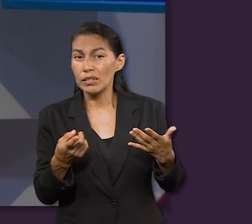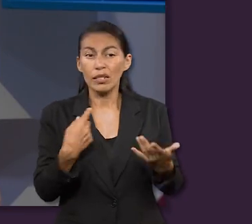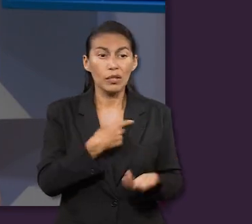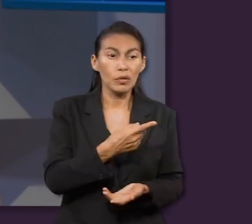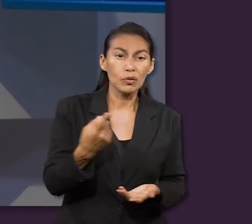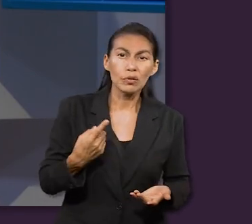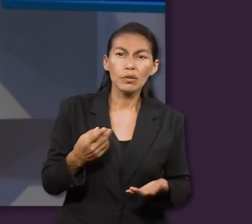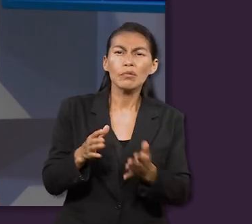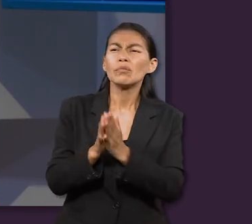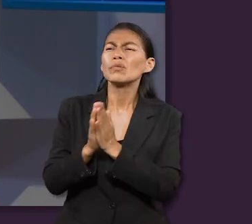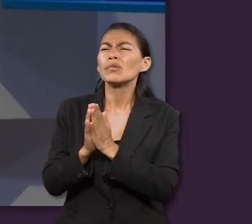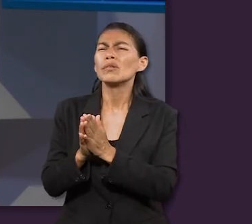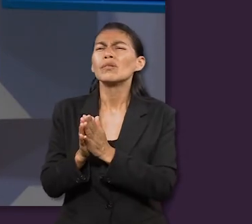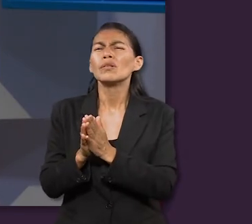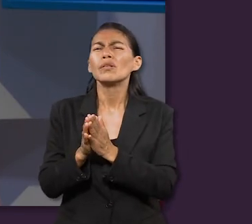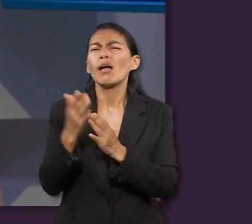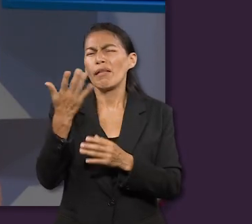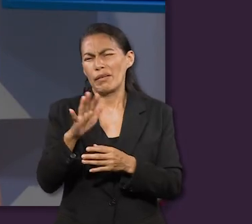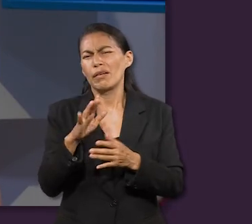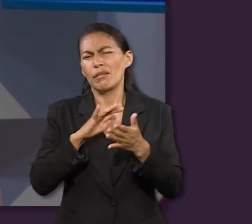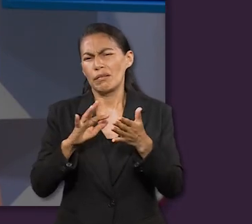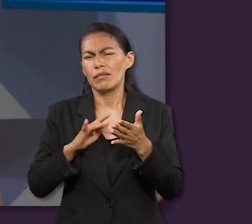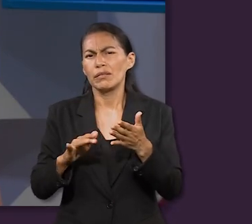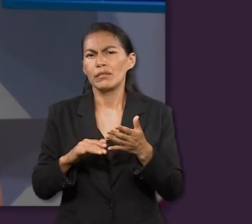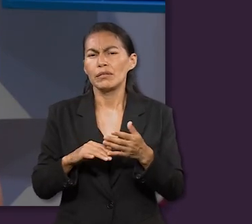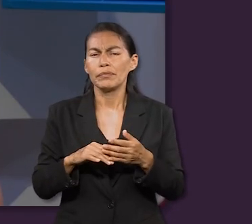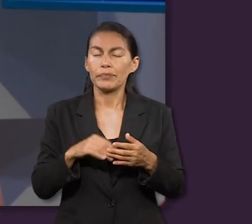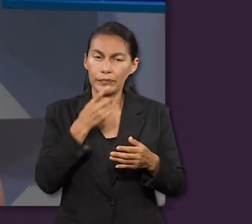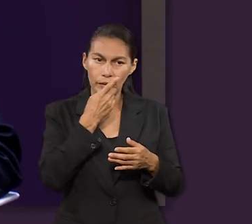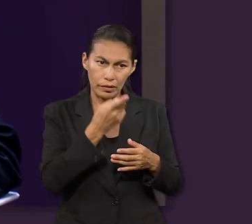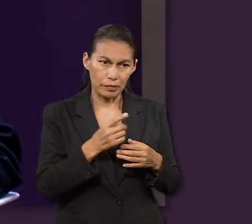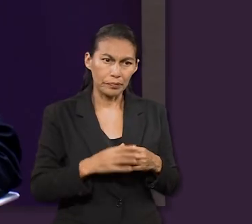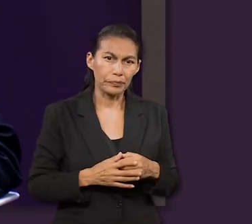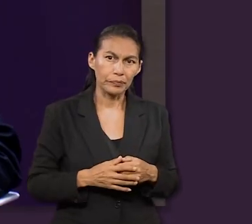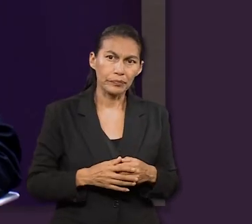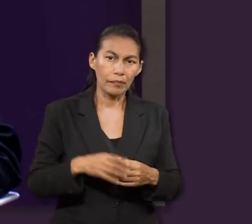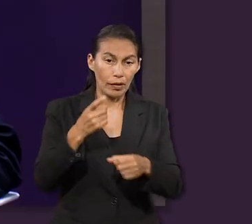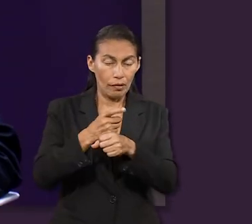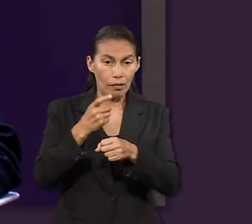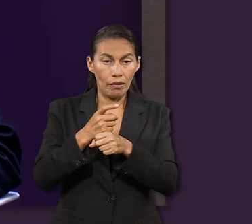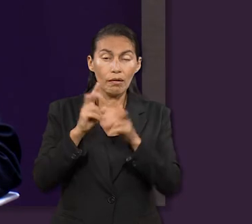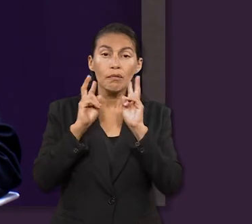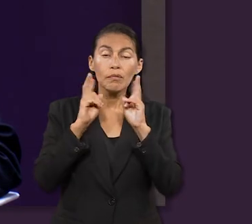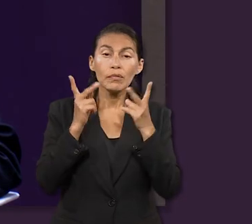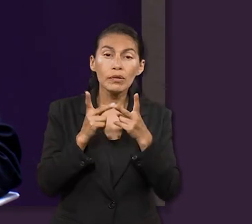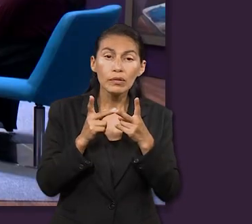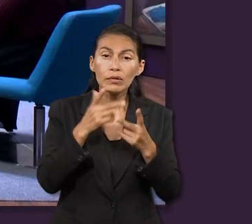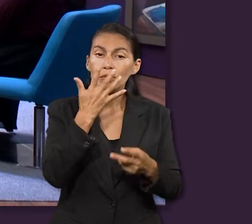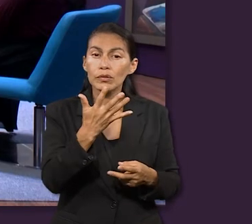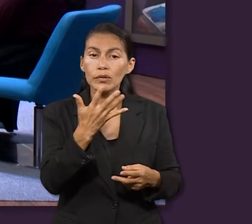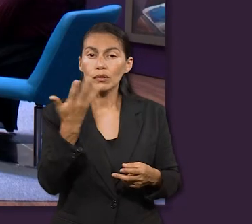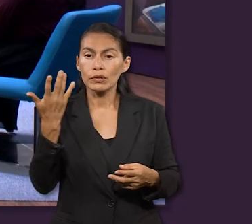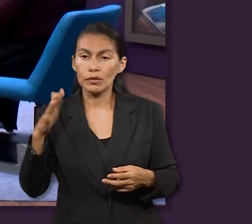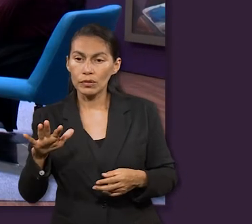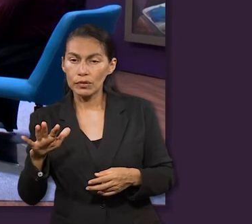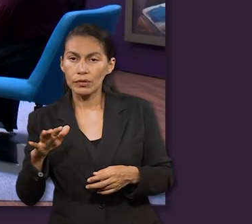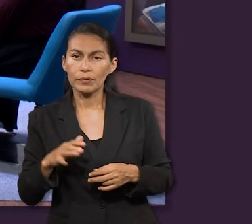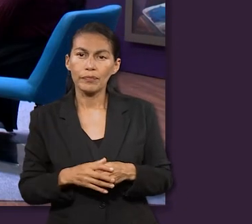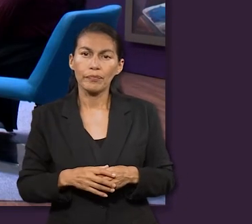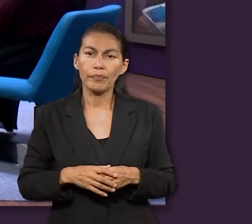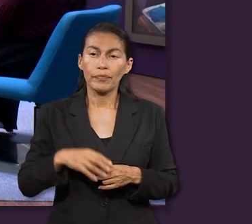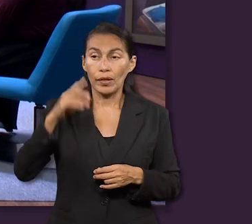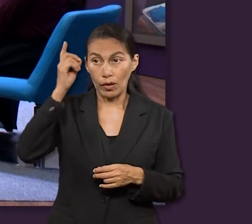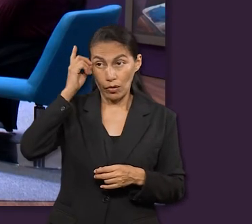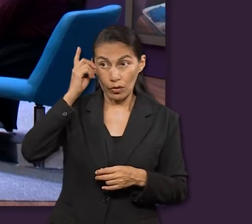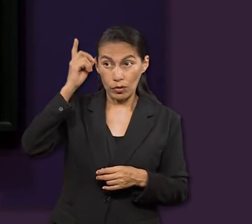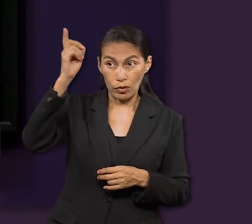un mensaje que debemos considerar. ¿Me puedes ayudar a leer el 10 también, por favor? Dice 1 Pedro 5